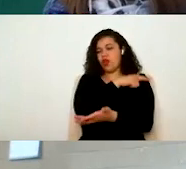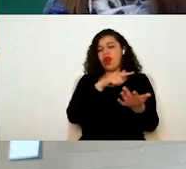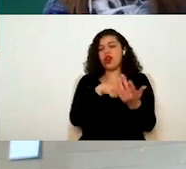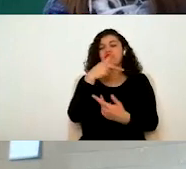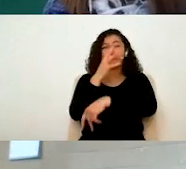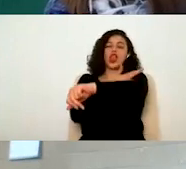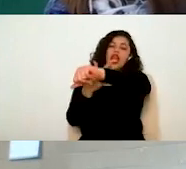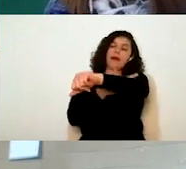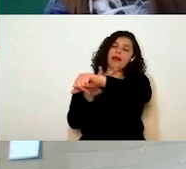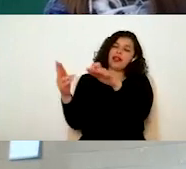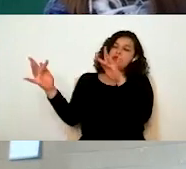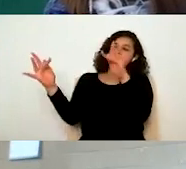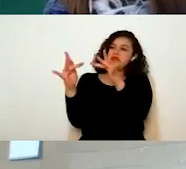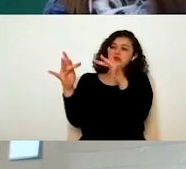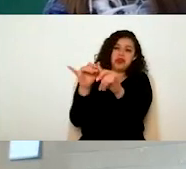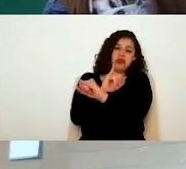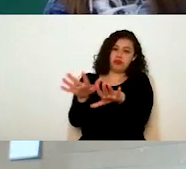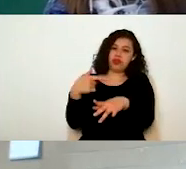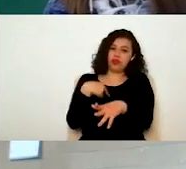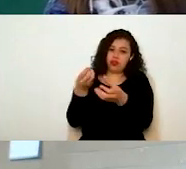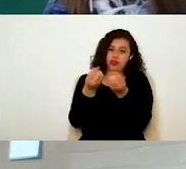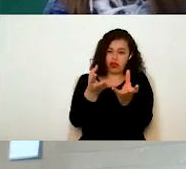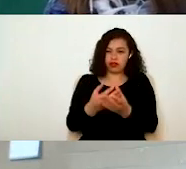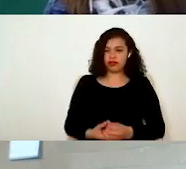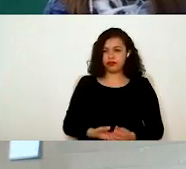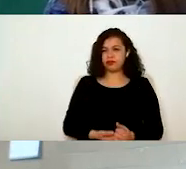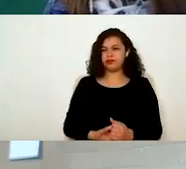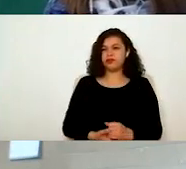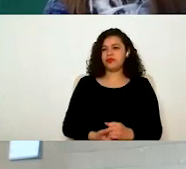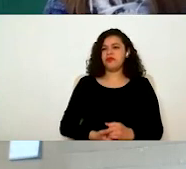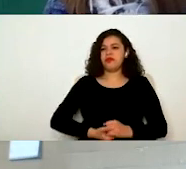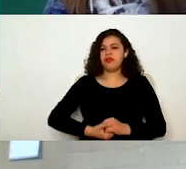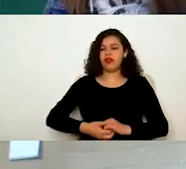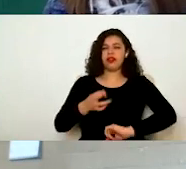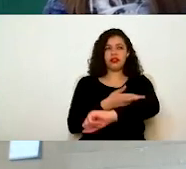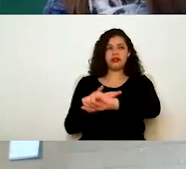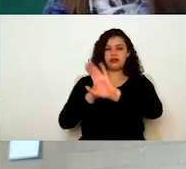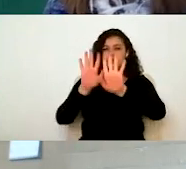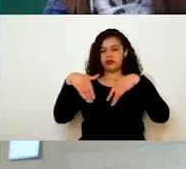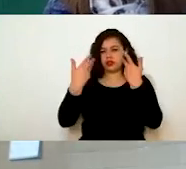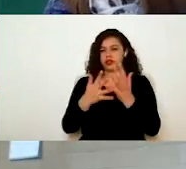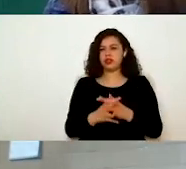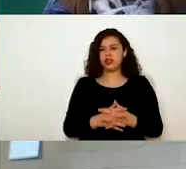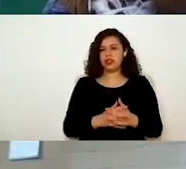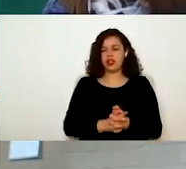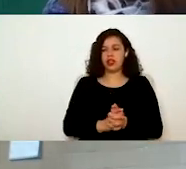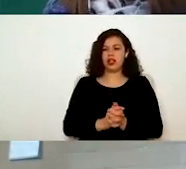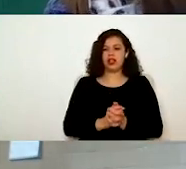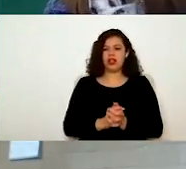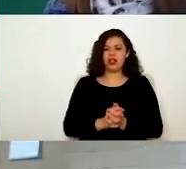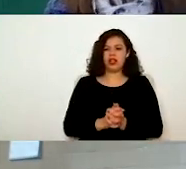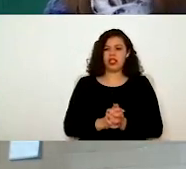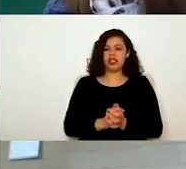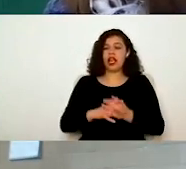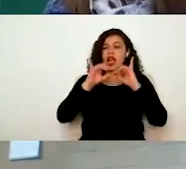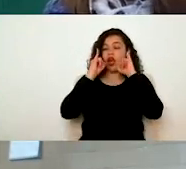hacer los diferentes trámites. Todos estos son trámites externos. Yo aquí, la Junta no participa en estos. La